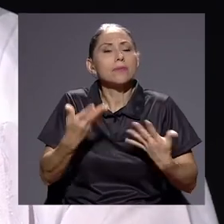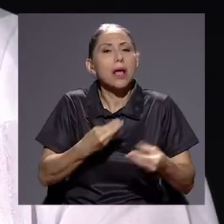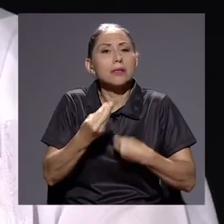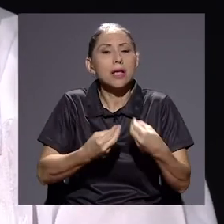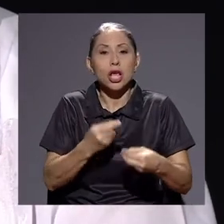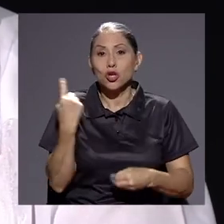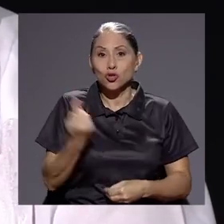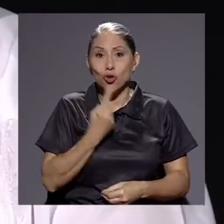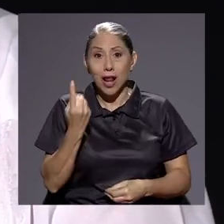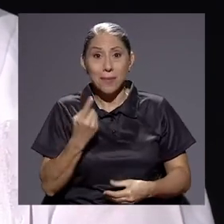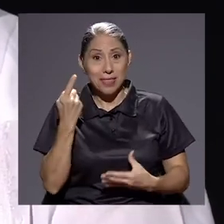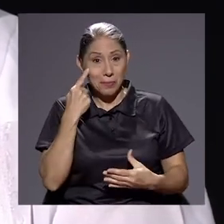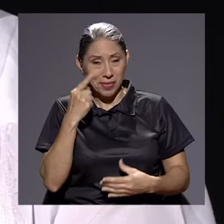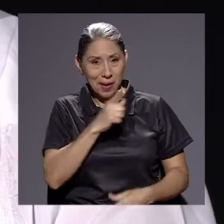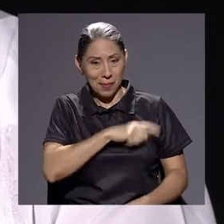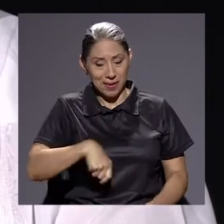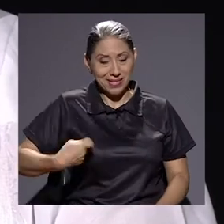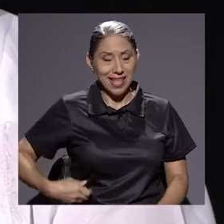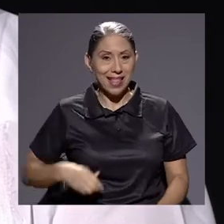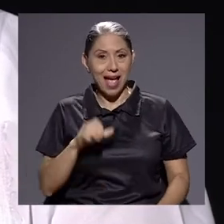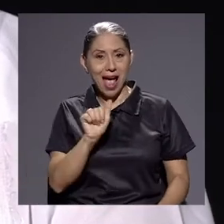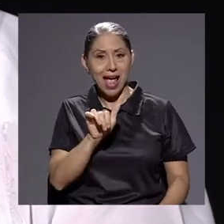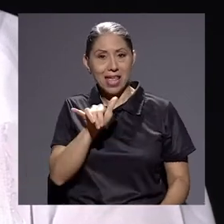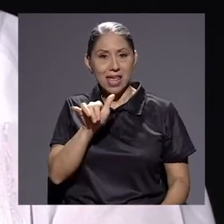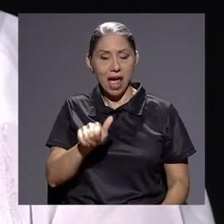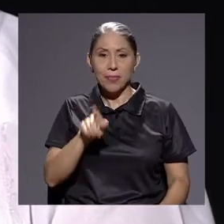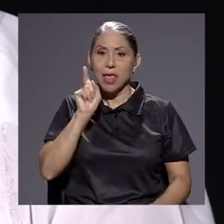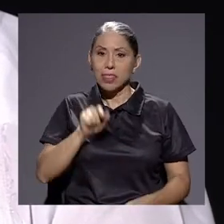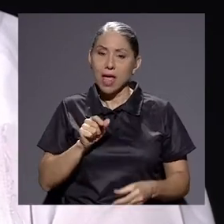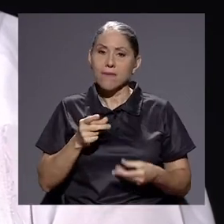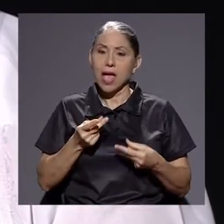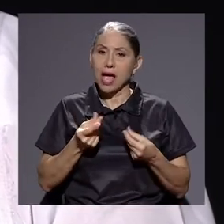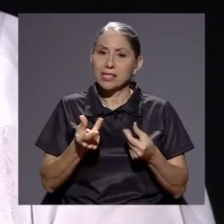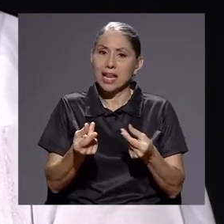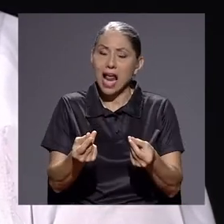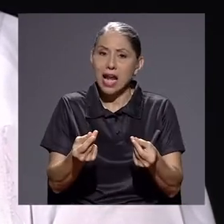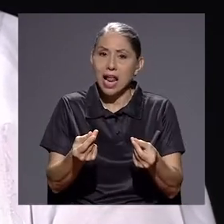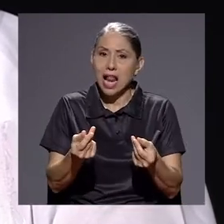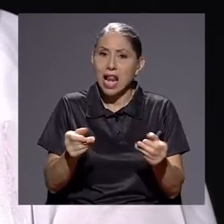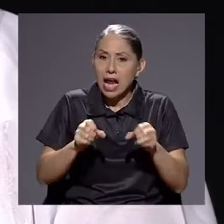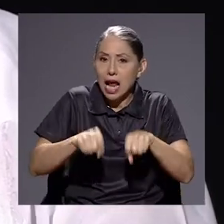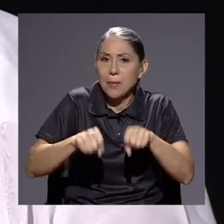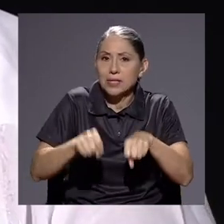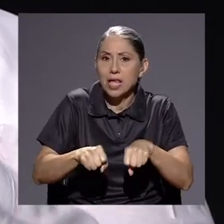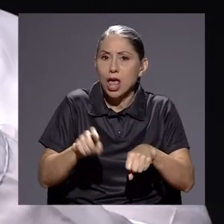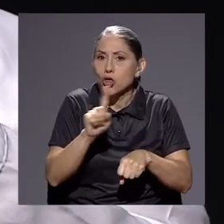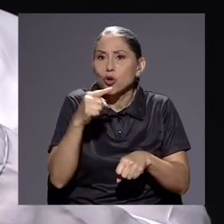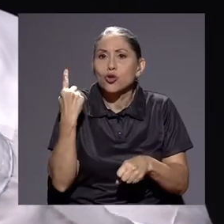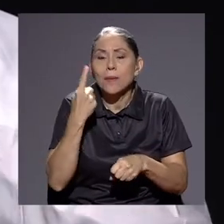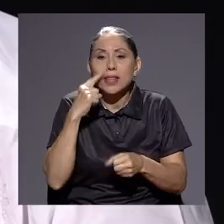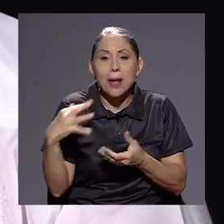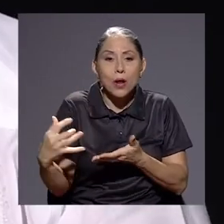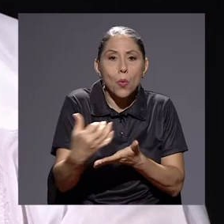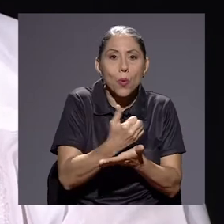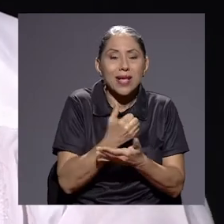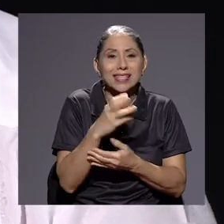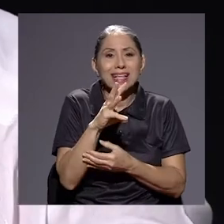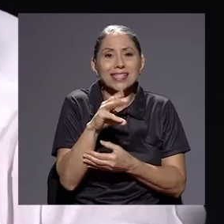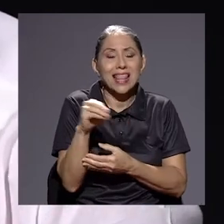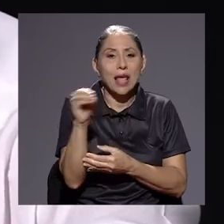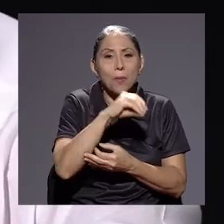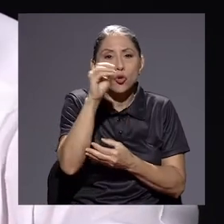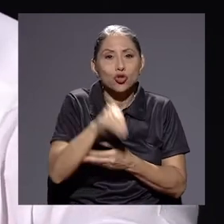uno. Con el respeto a la presidenta ya hay que acelerar la capacidad, no para que ejecute el 60% de la inversión,